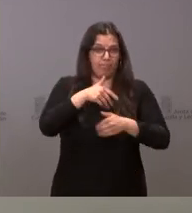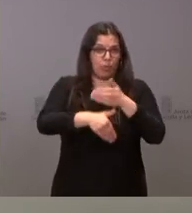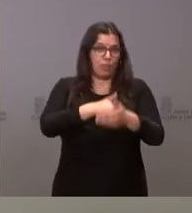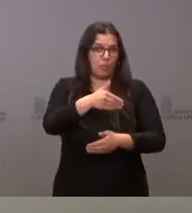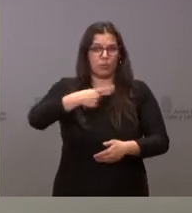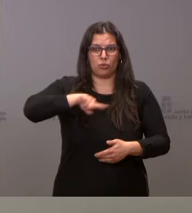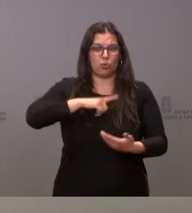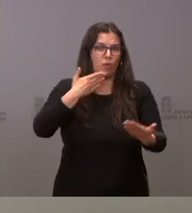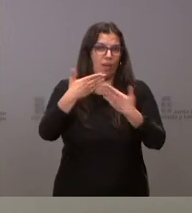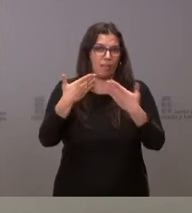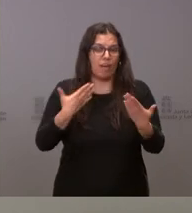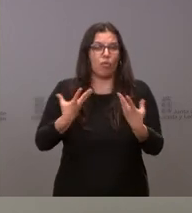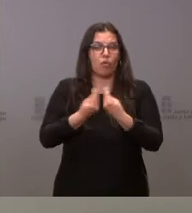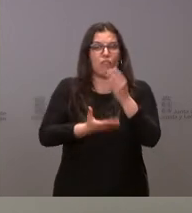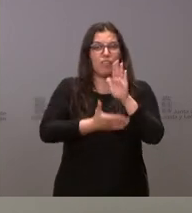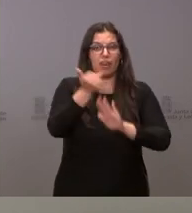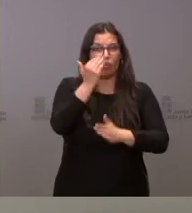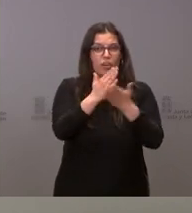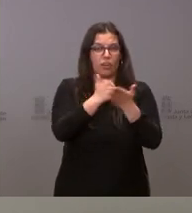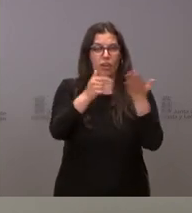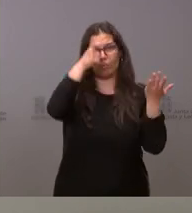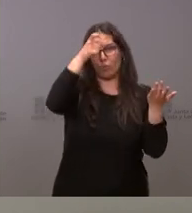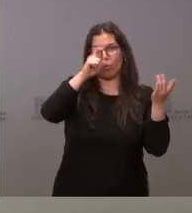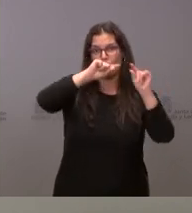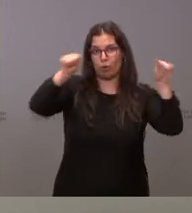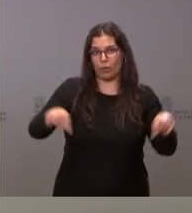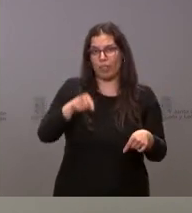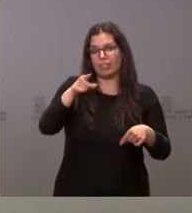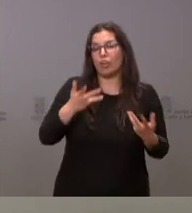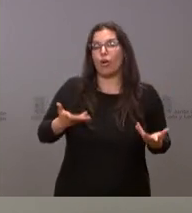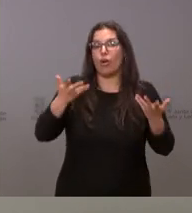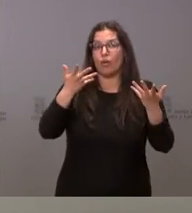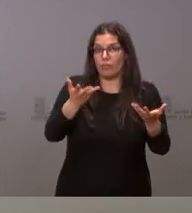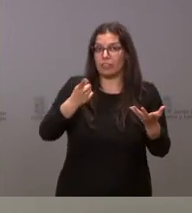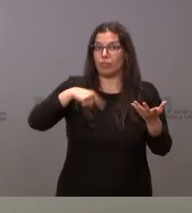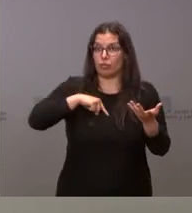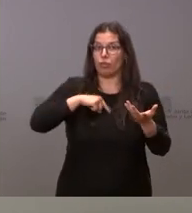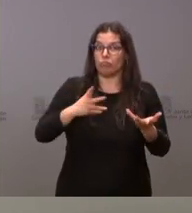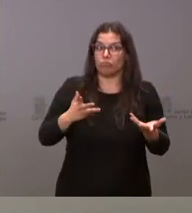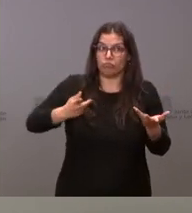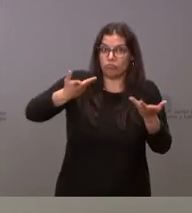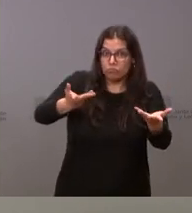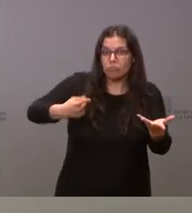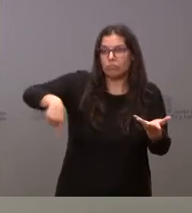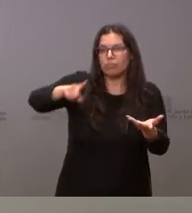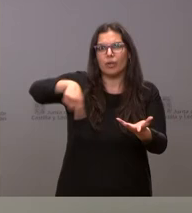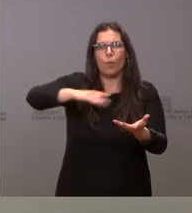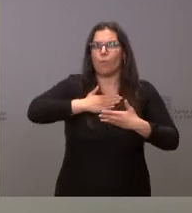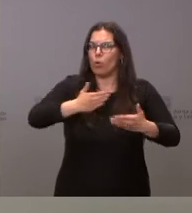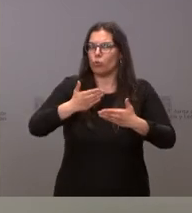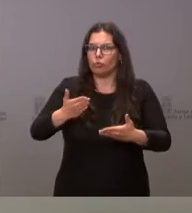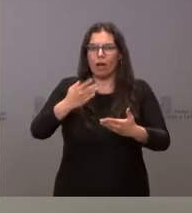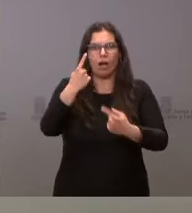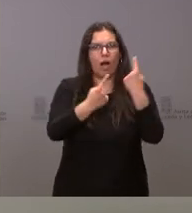algo que hemos hablado con la Federación Regional de Municipios y Provincias. Es una oferta que les hacemos y que pueden voluntariamente cada